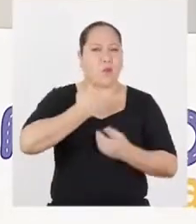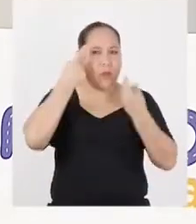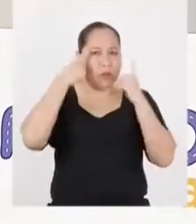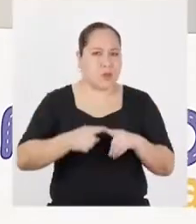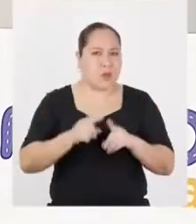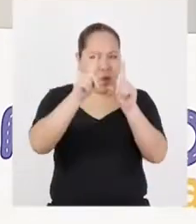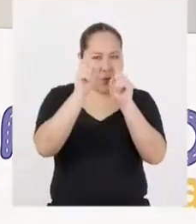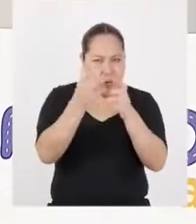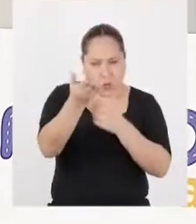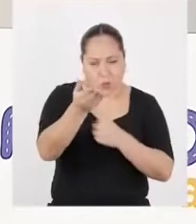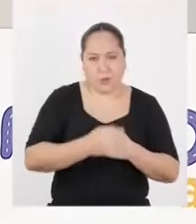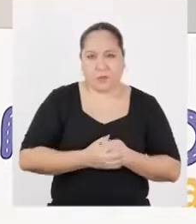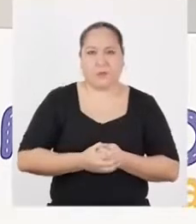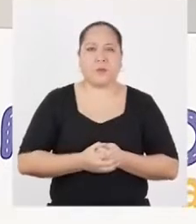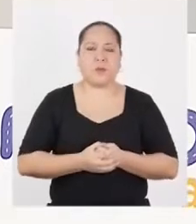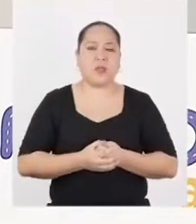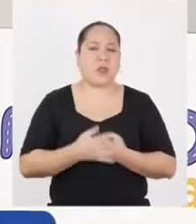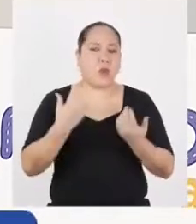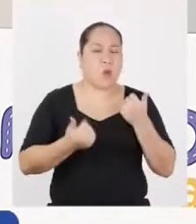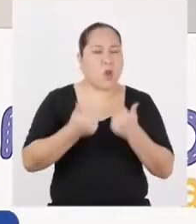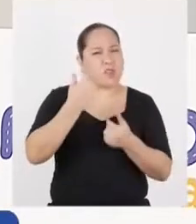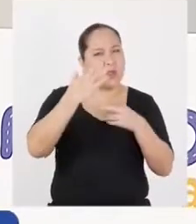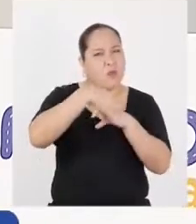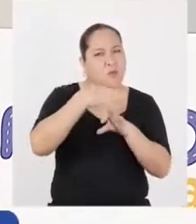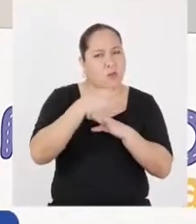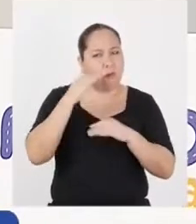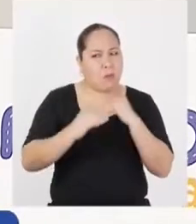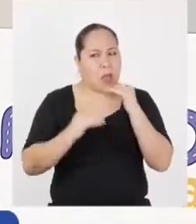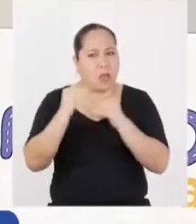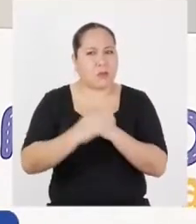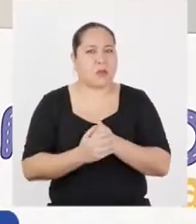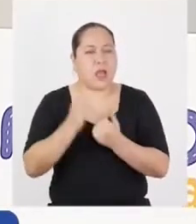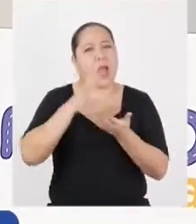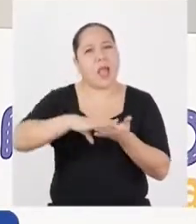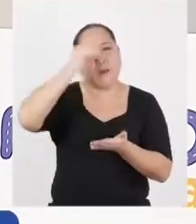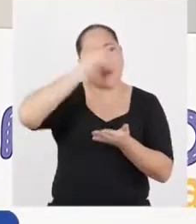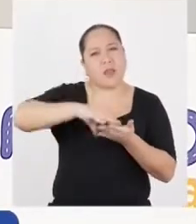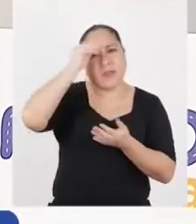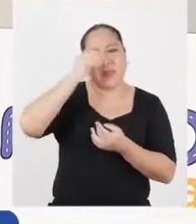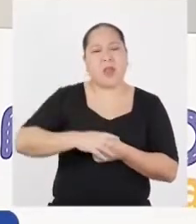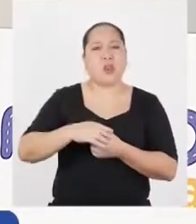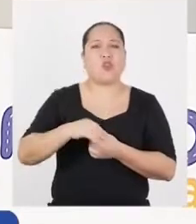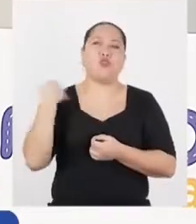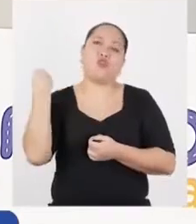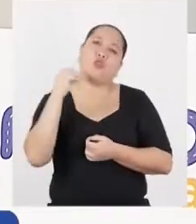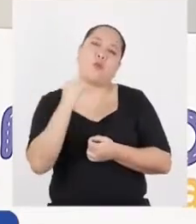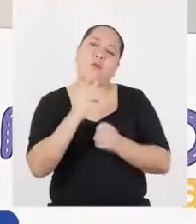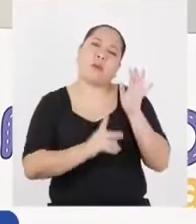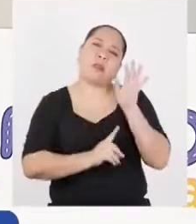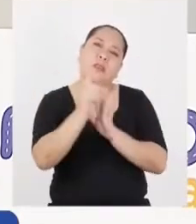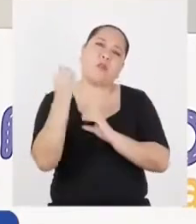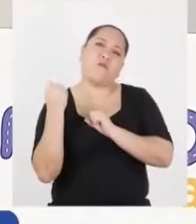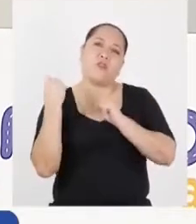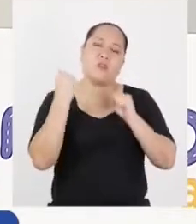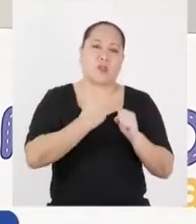autonomía. Y la pregunta es la siguiente. ¿Qué estrategias o pasos deben aprender las y los adolescentes para desarrollar